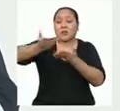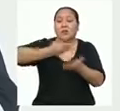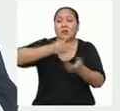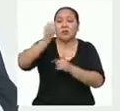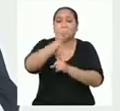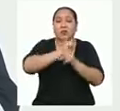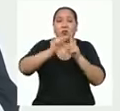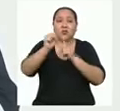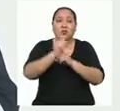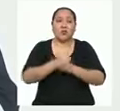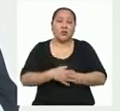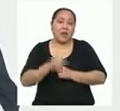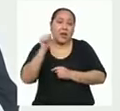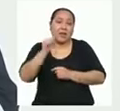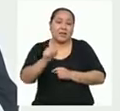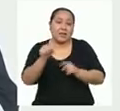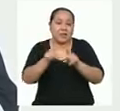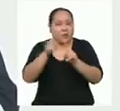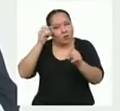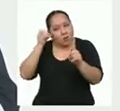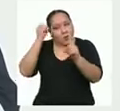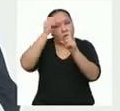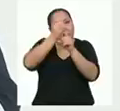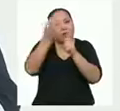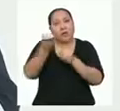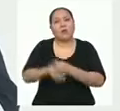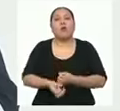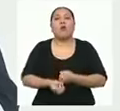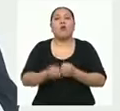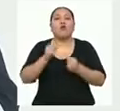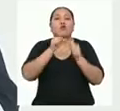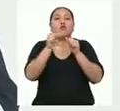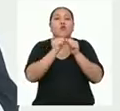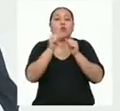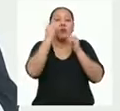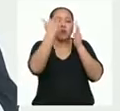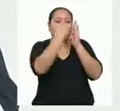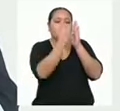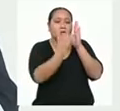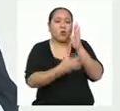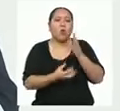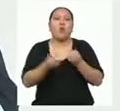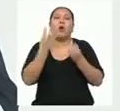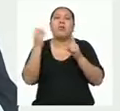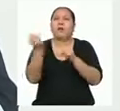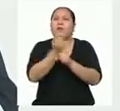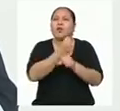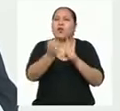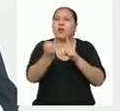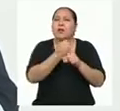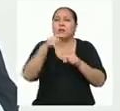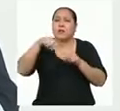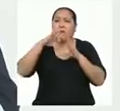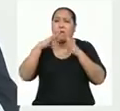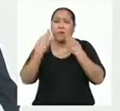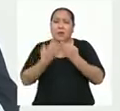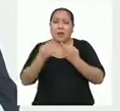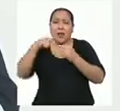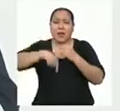sociales y la cual tiene como objetivo cuantificar el nivel de violencia familiar en el Perú.